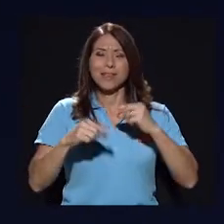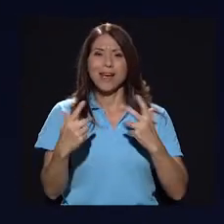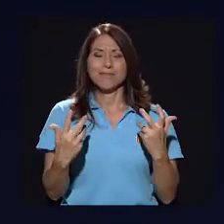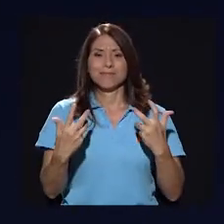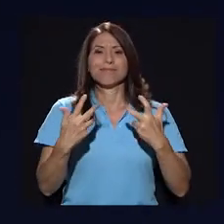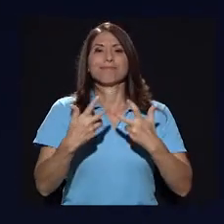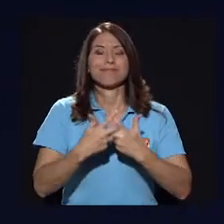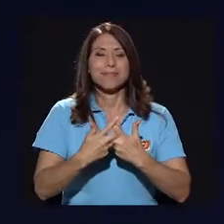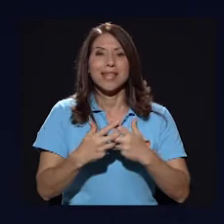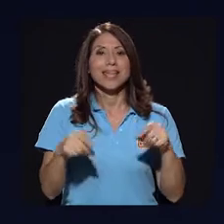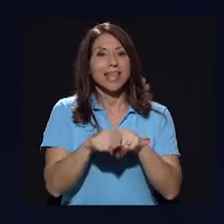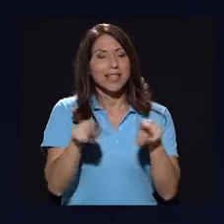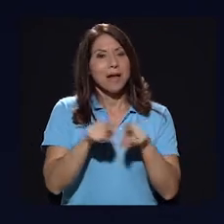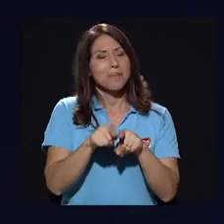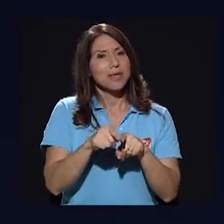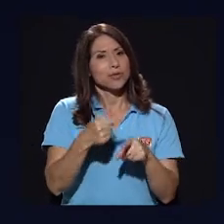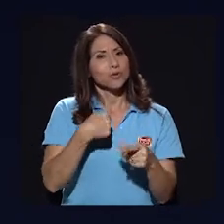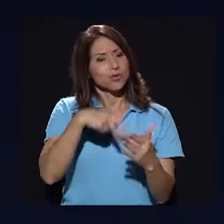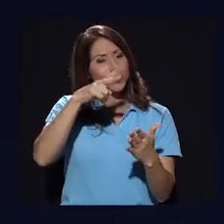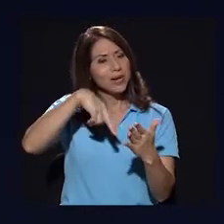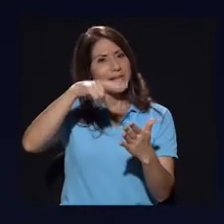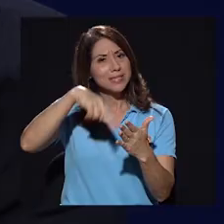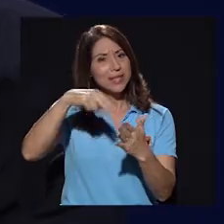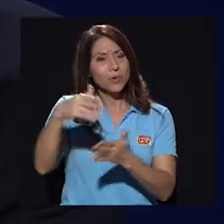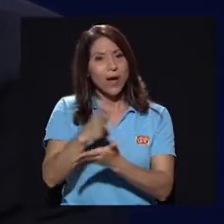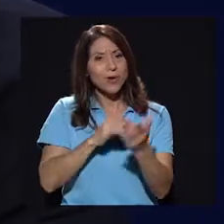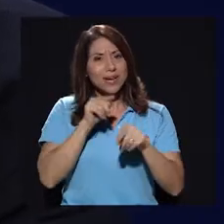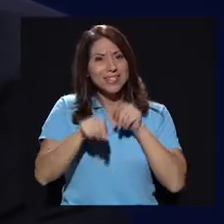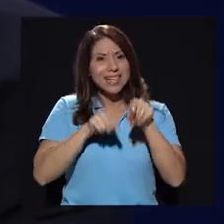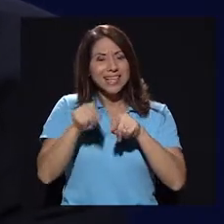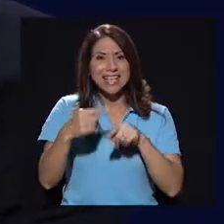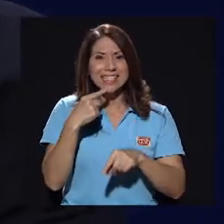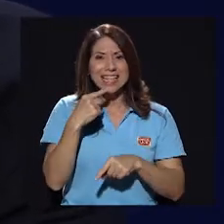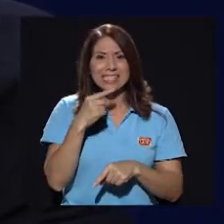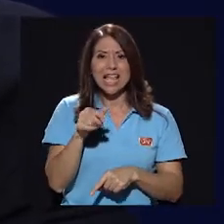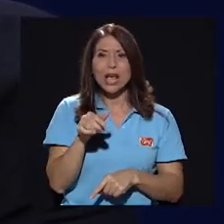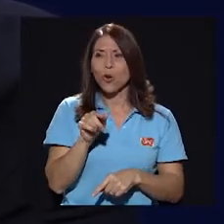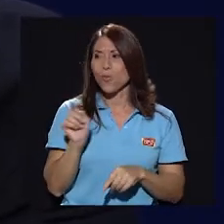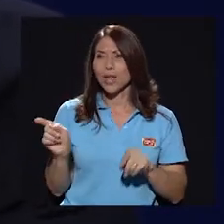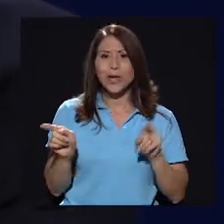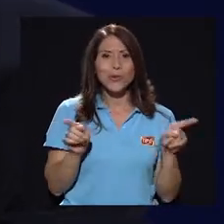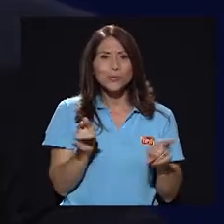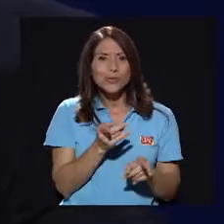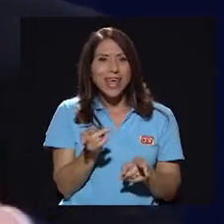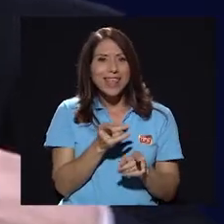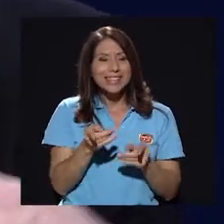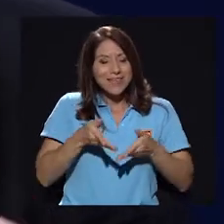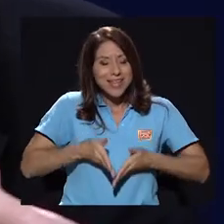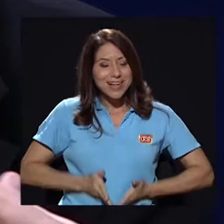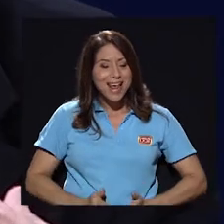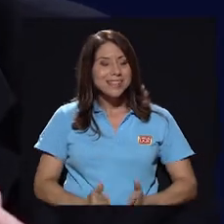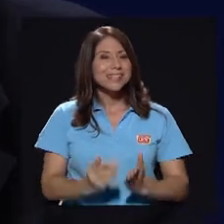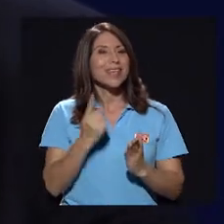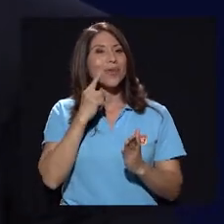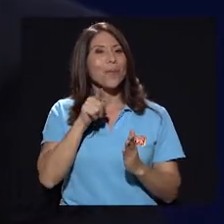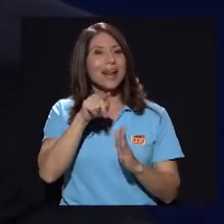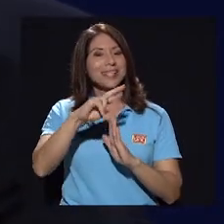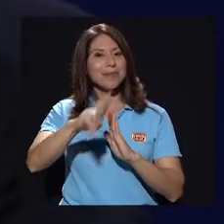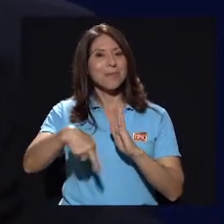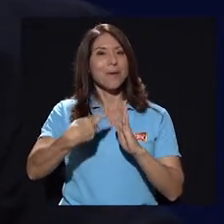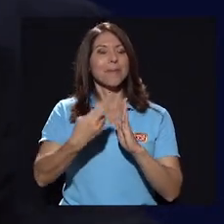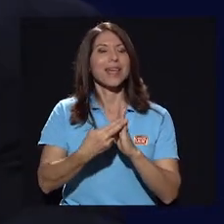fue reseñada. Estuve leyendo algunas de las críticas y decían que ustedes como que habían nacido para ese papel que lo traen en la